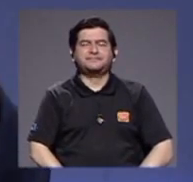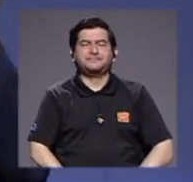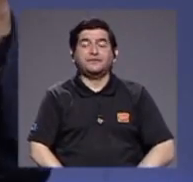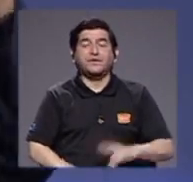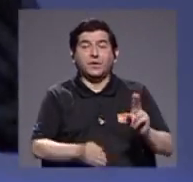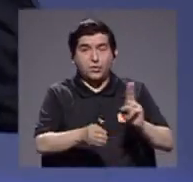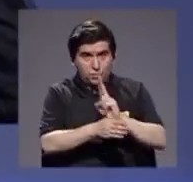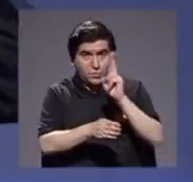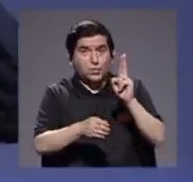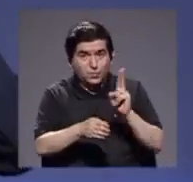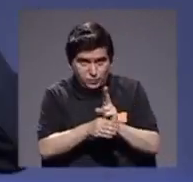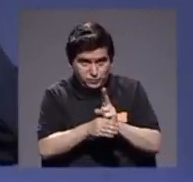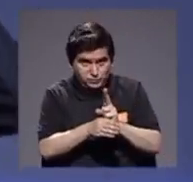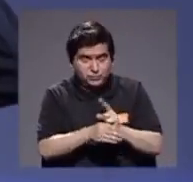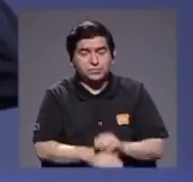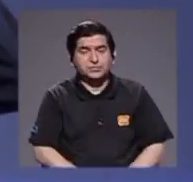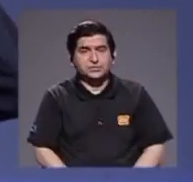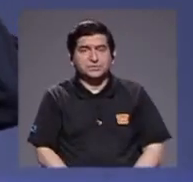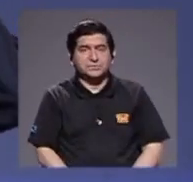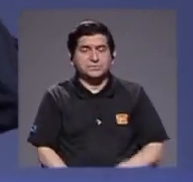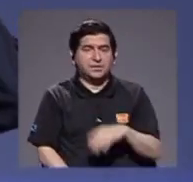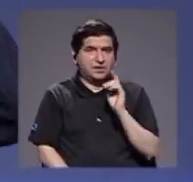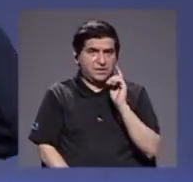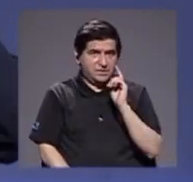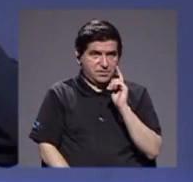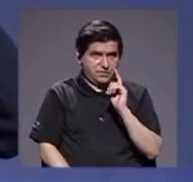usen su